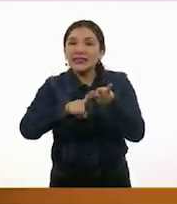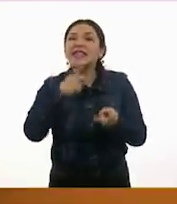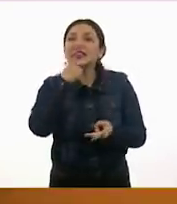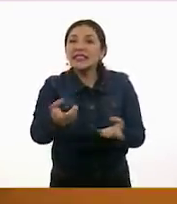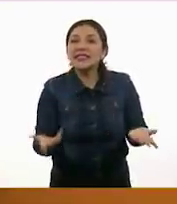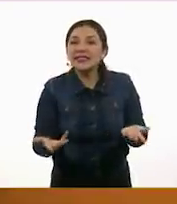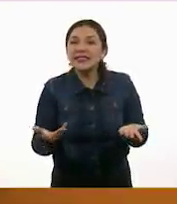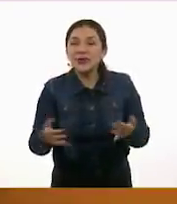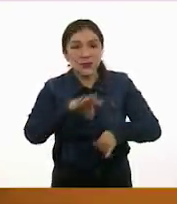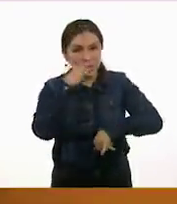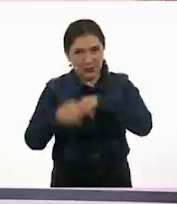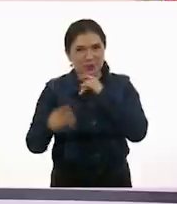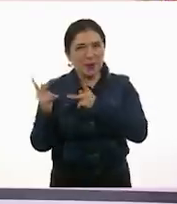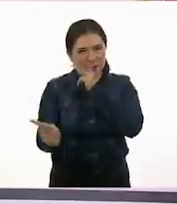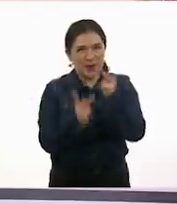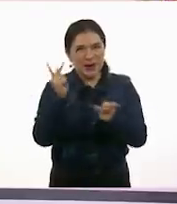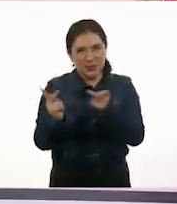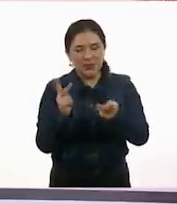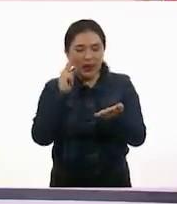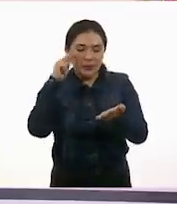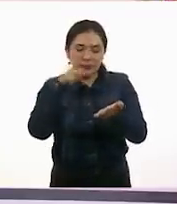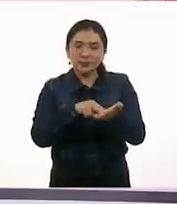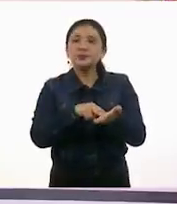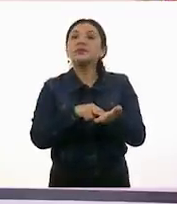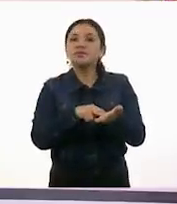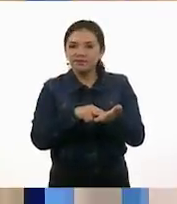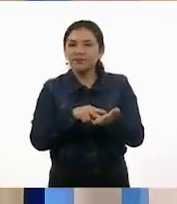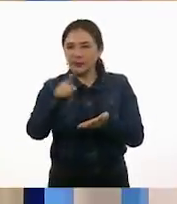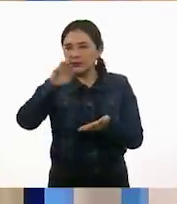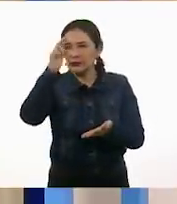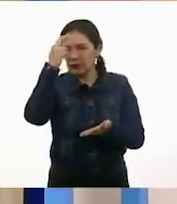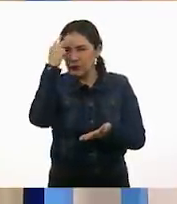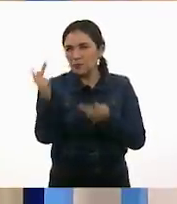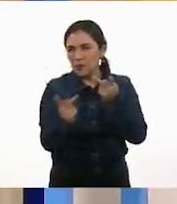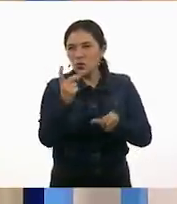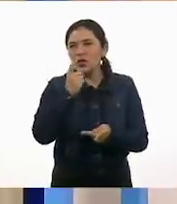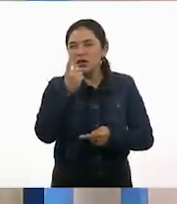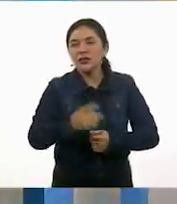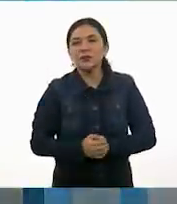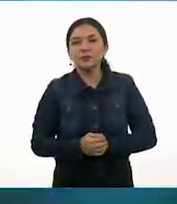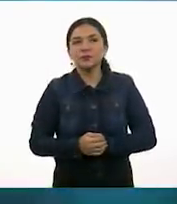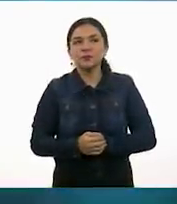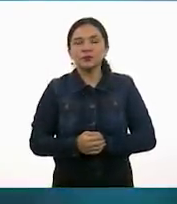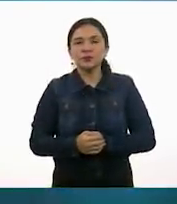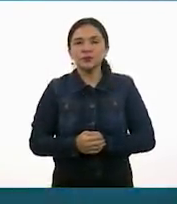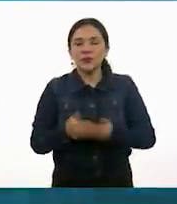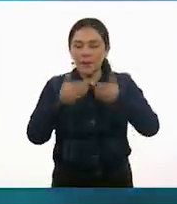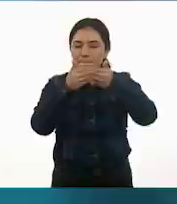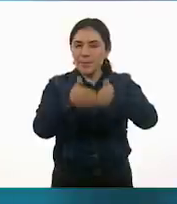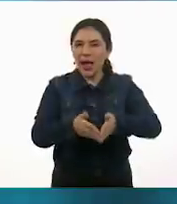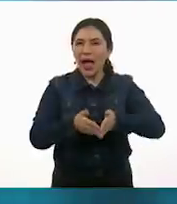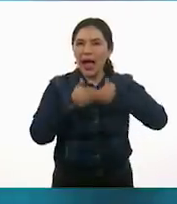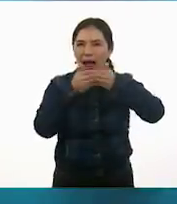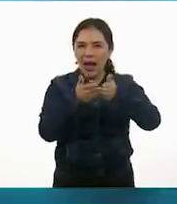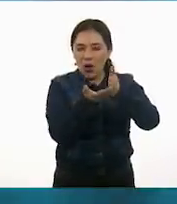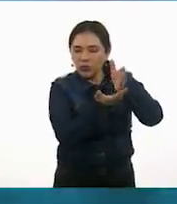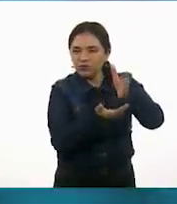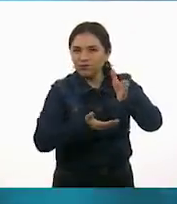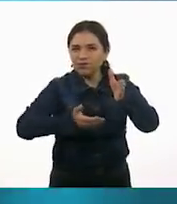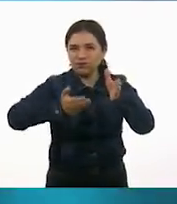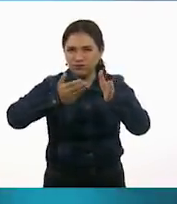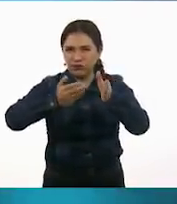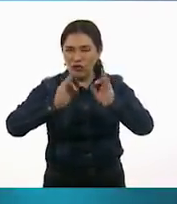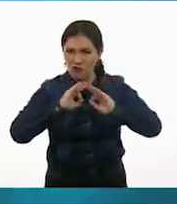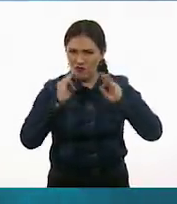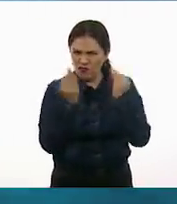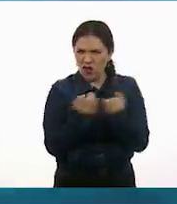Y la última pregunta que recordemos dice, ¿La parte de abajo de los barcos tienen